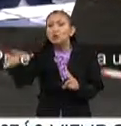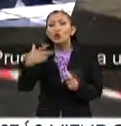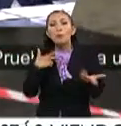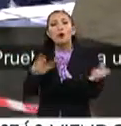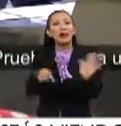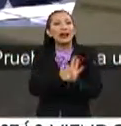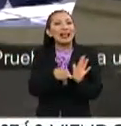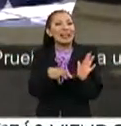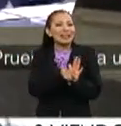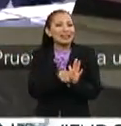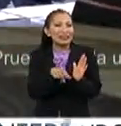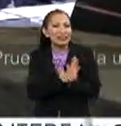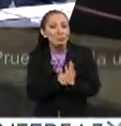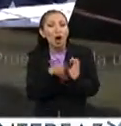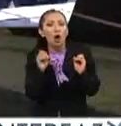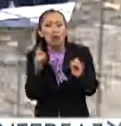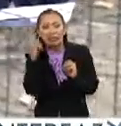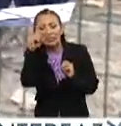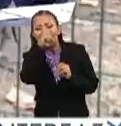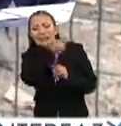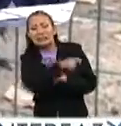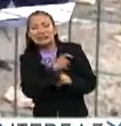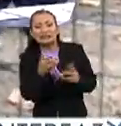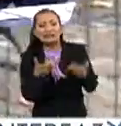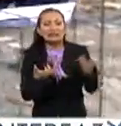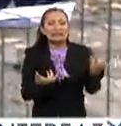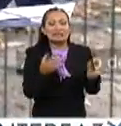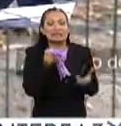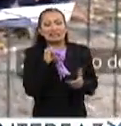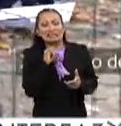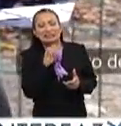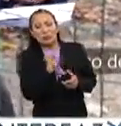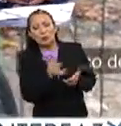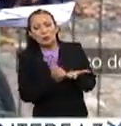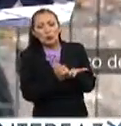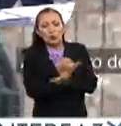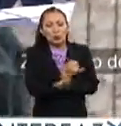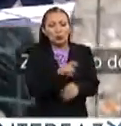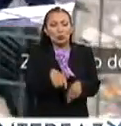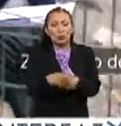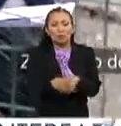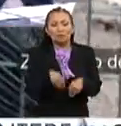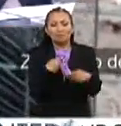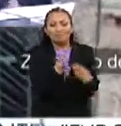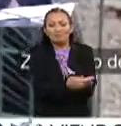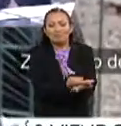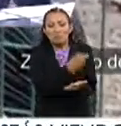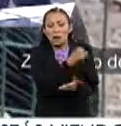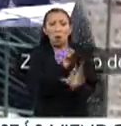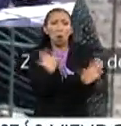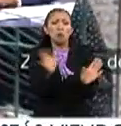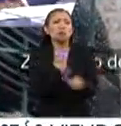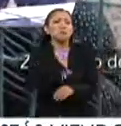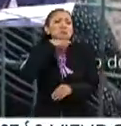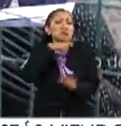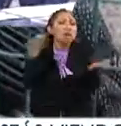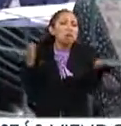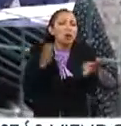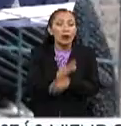negativas o te costaron a lo mejor en un inicio tomar la decisión de meterte o de plano no hubo ninguna?